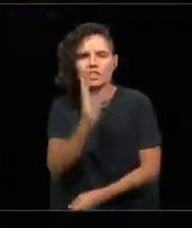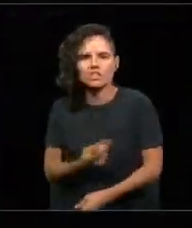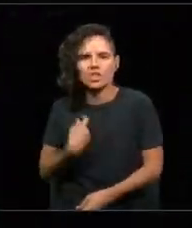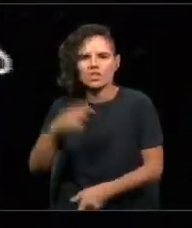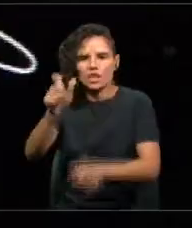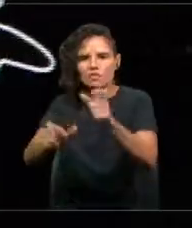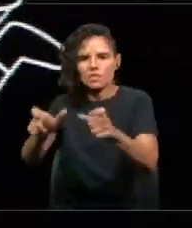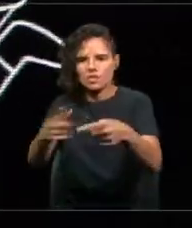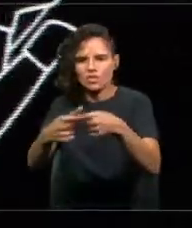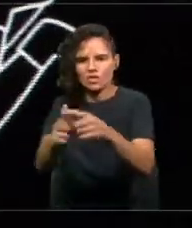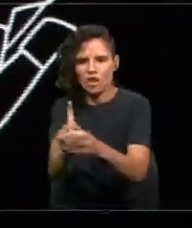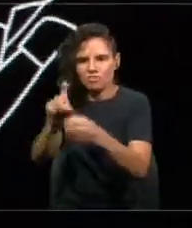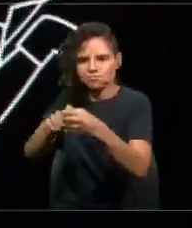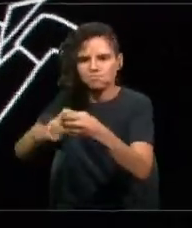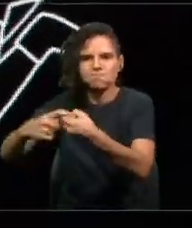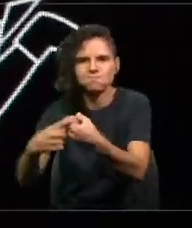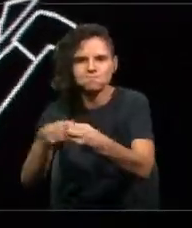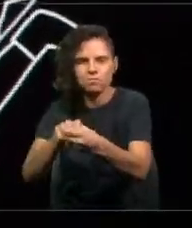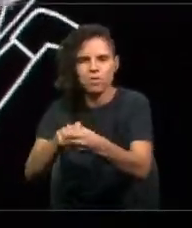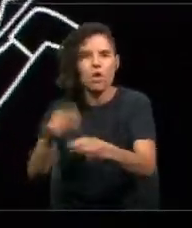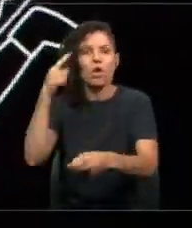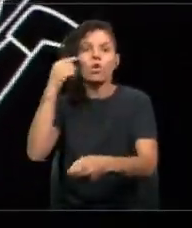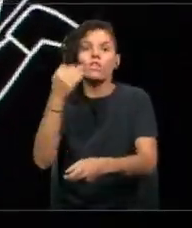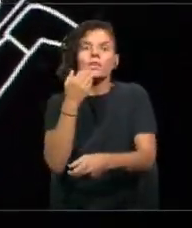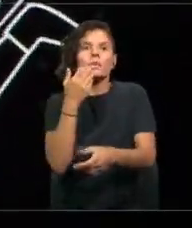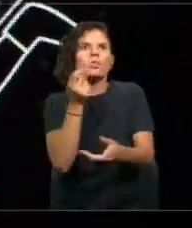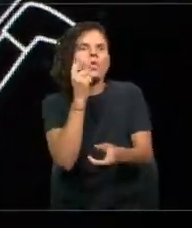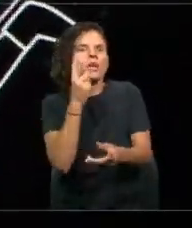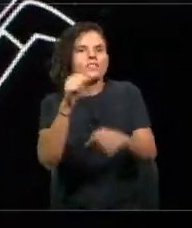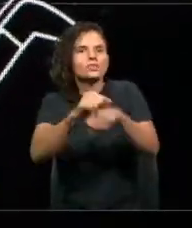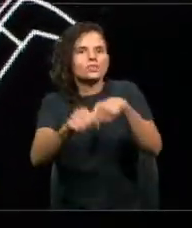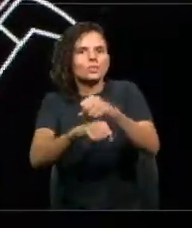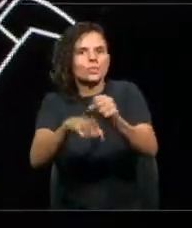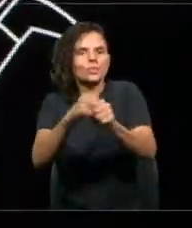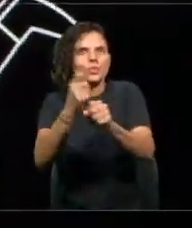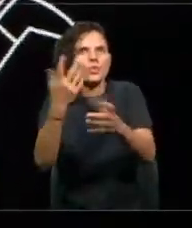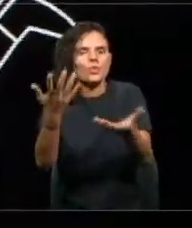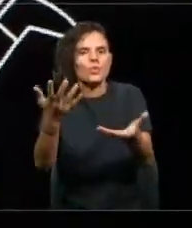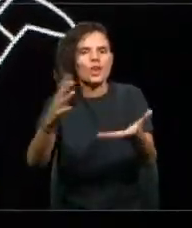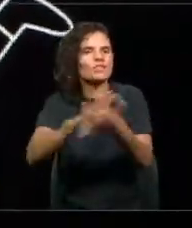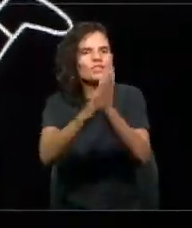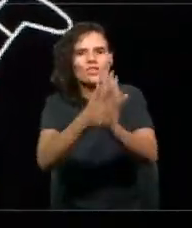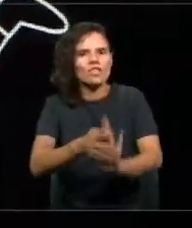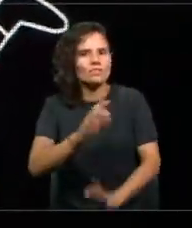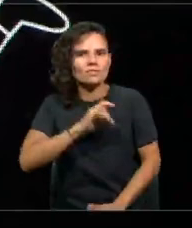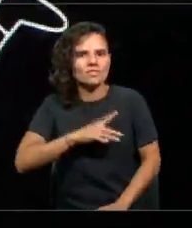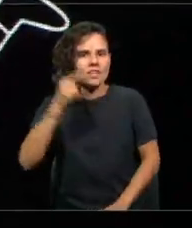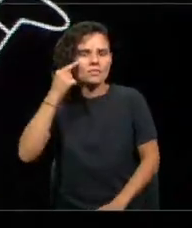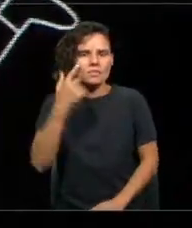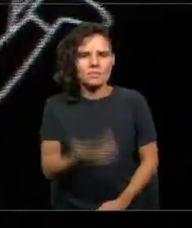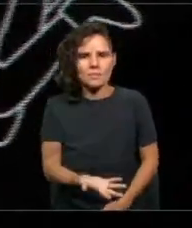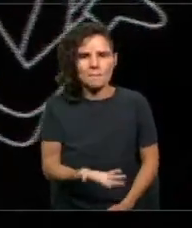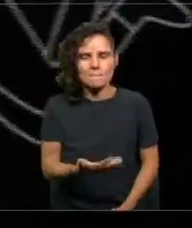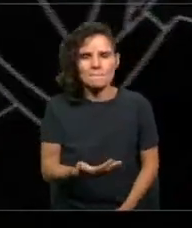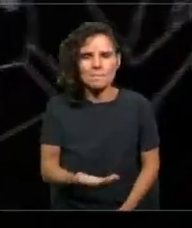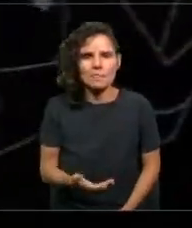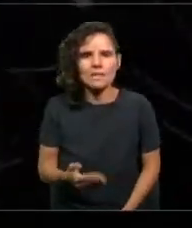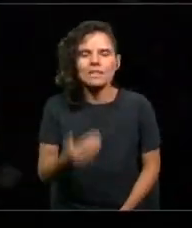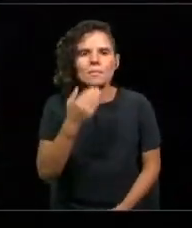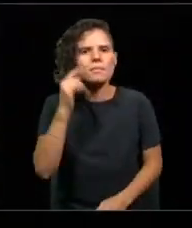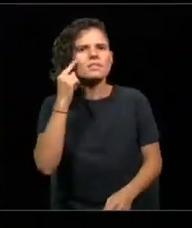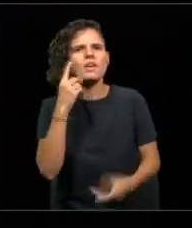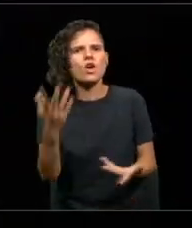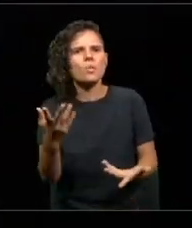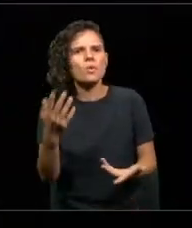sociedad o en la estructura para pensar Chile, sino que también de qué manera eso nos lleva a